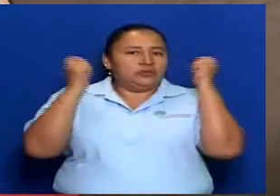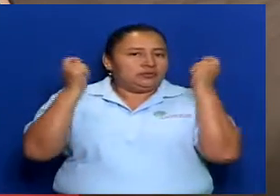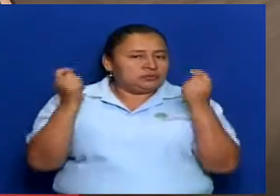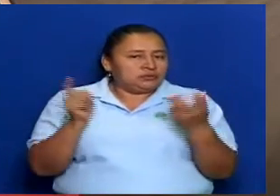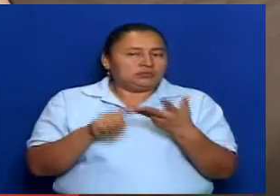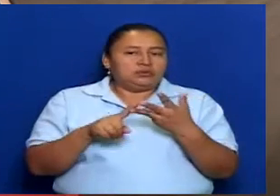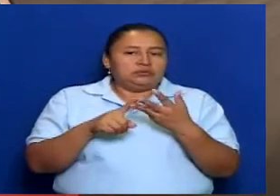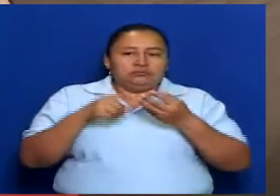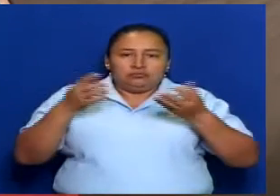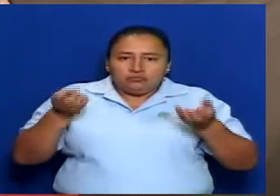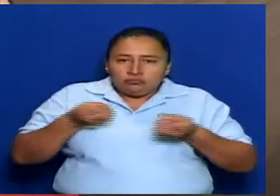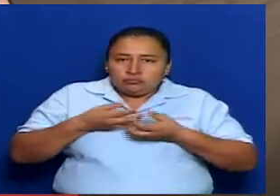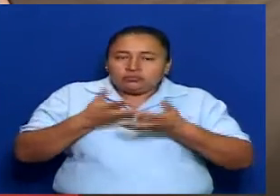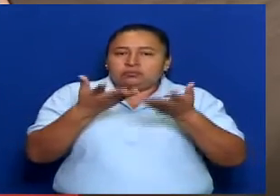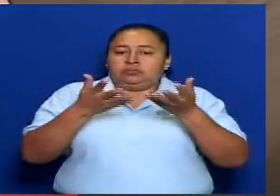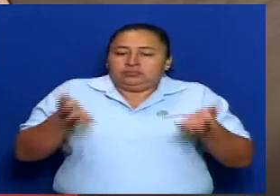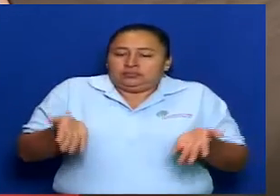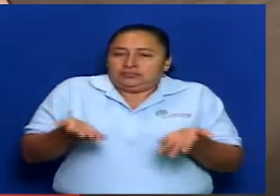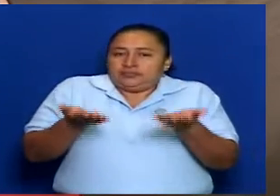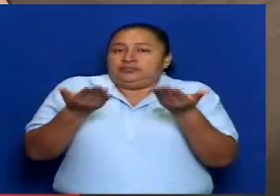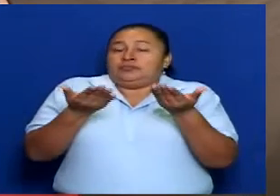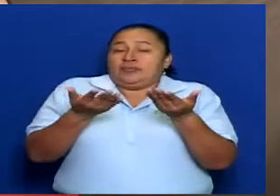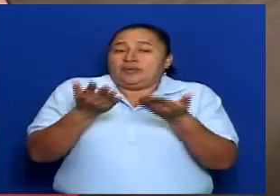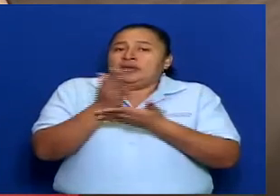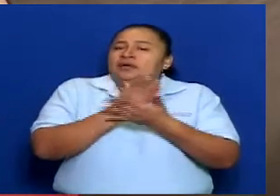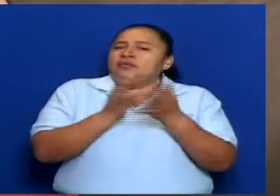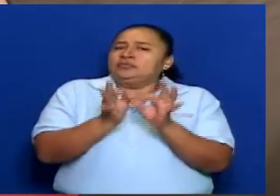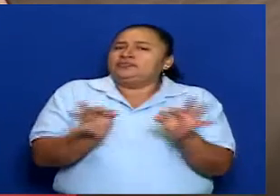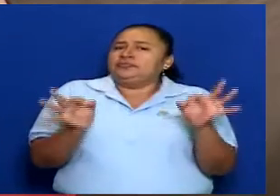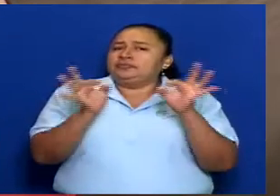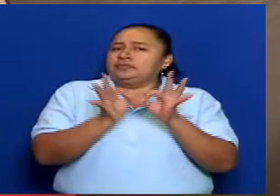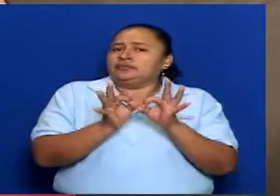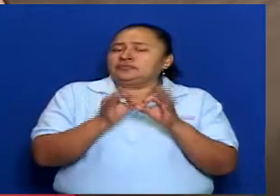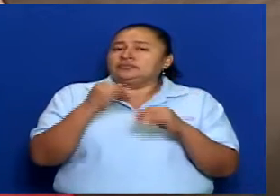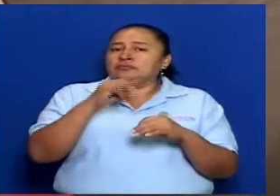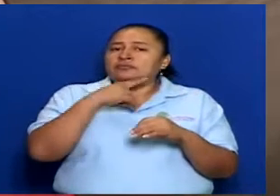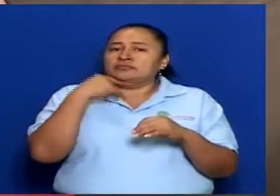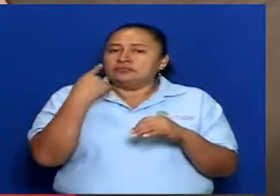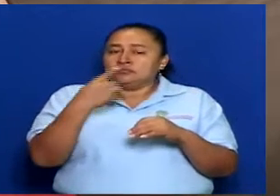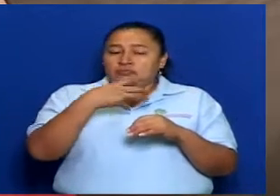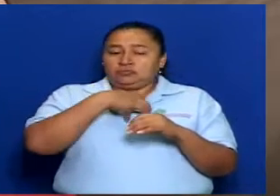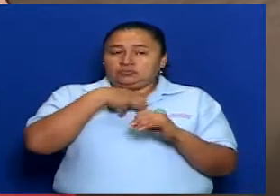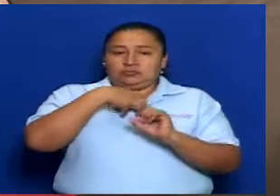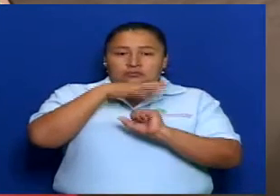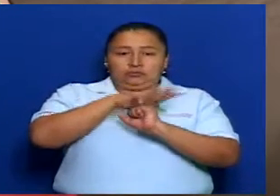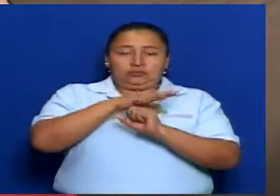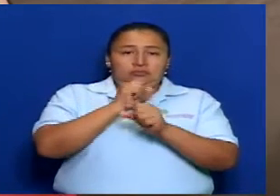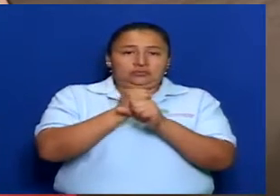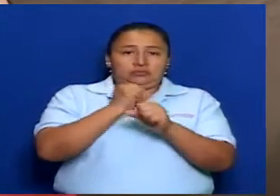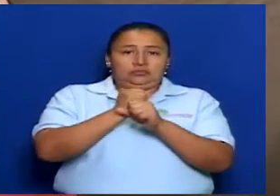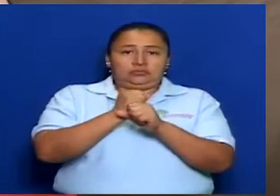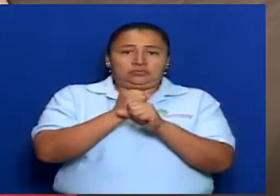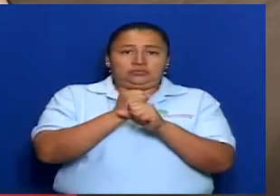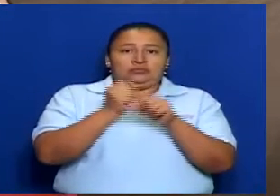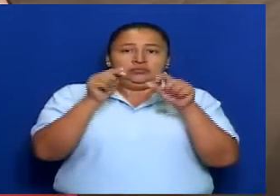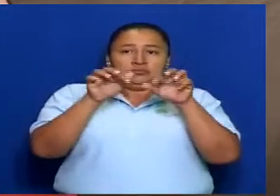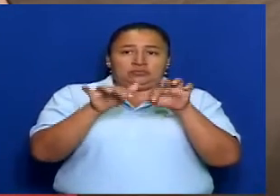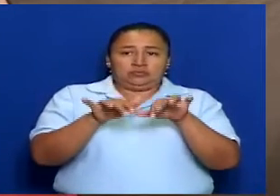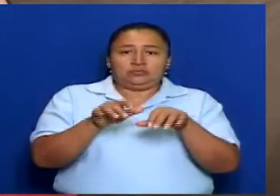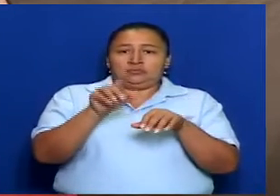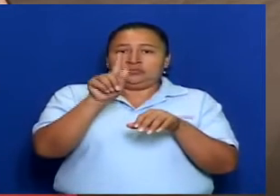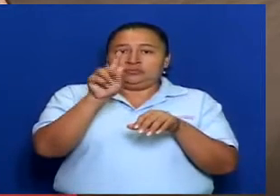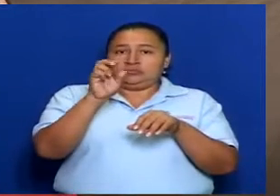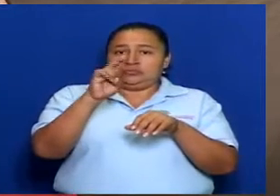promover. Y algo muy importante que tenemos y que es prácticamente también de nuestra comisión, es la Secretaría Técnica